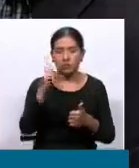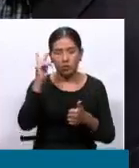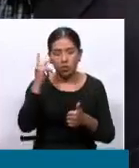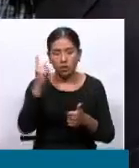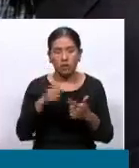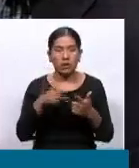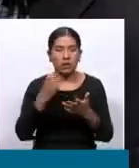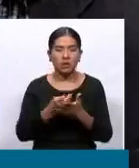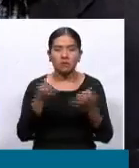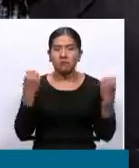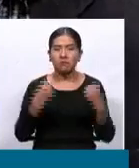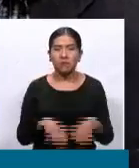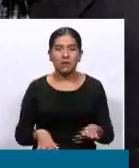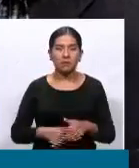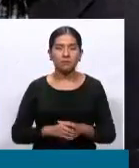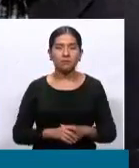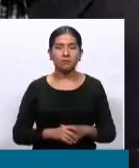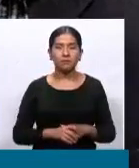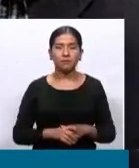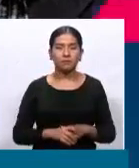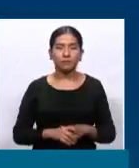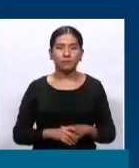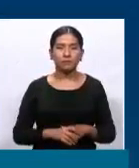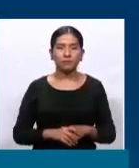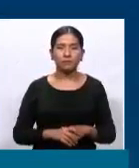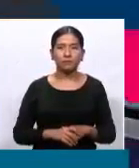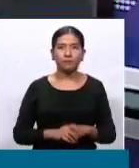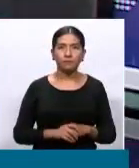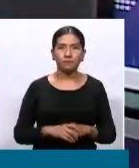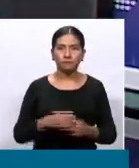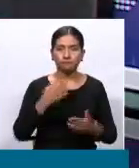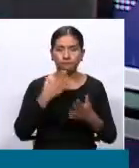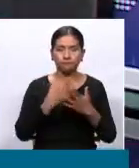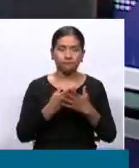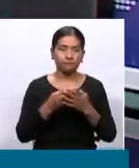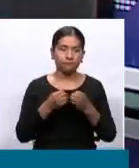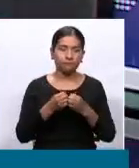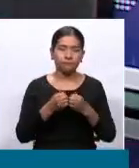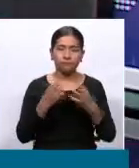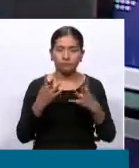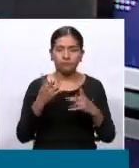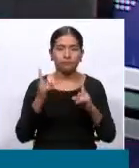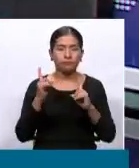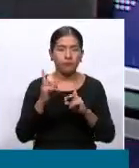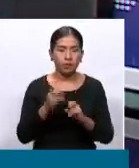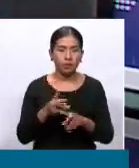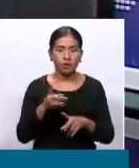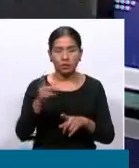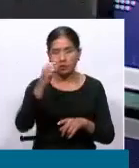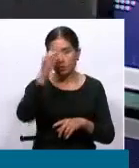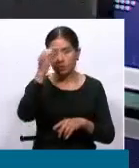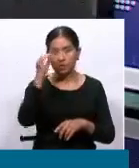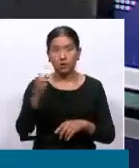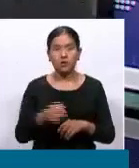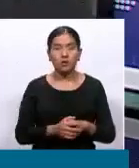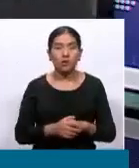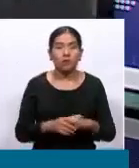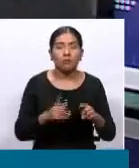ni en lo económico. Muy interesante, Juan José. Creo que realmente se